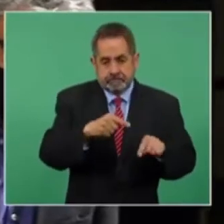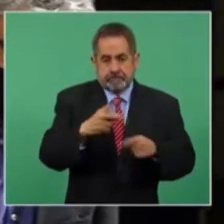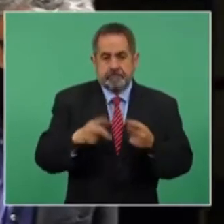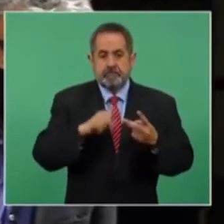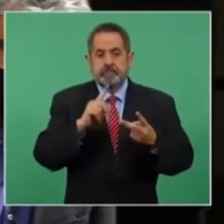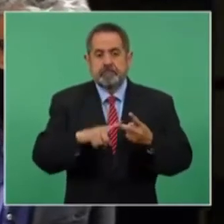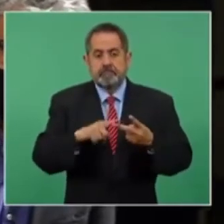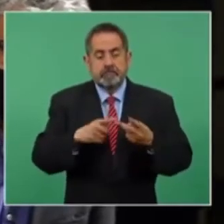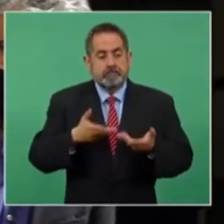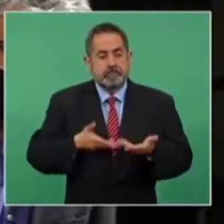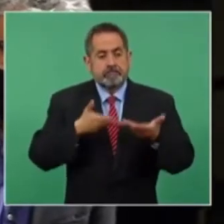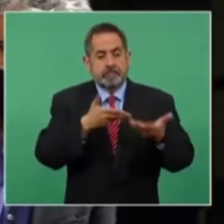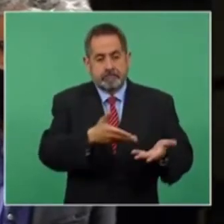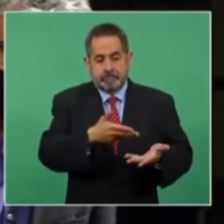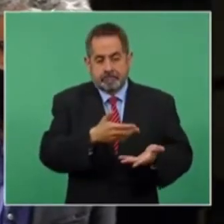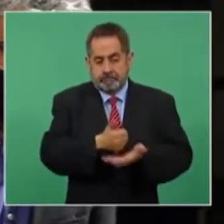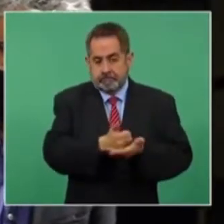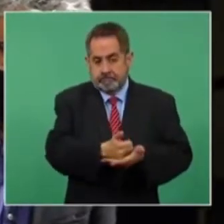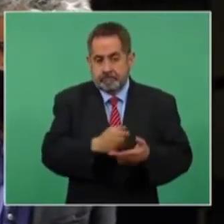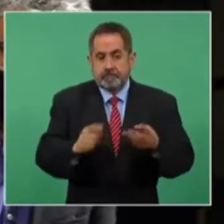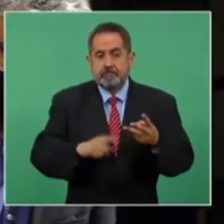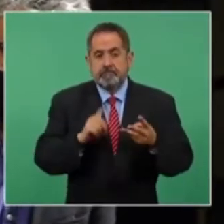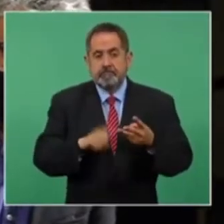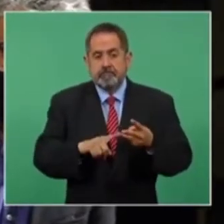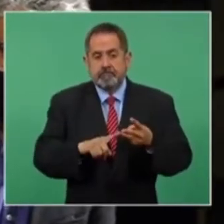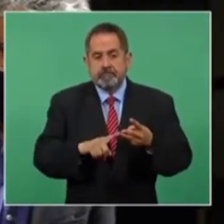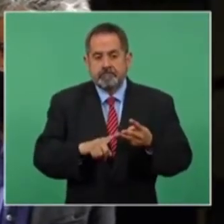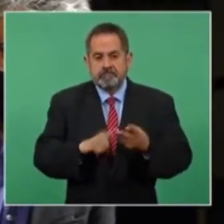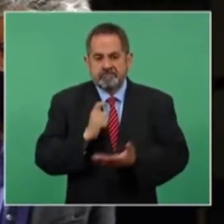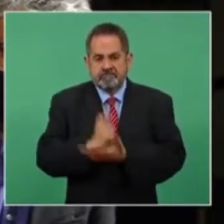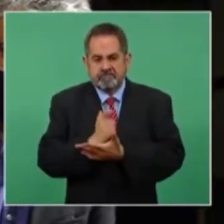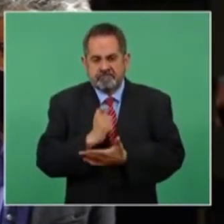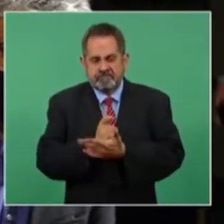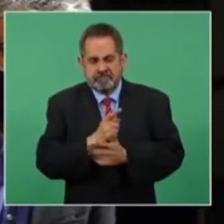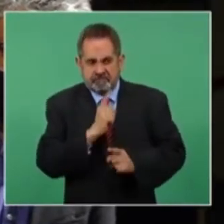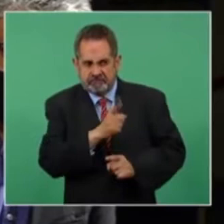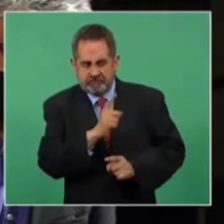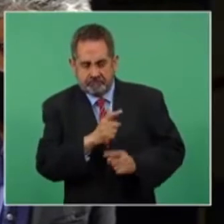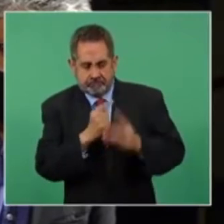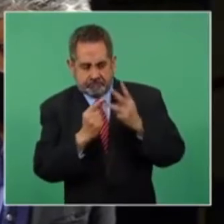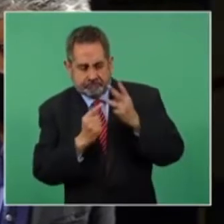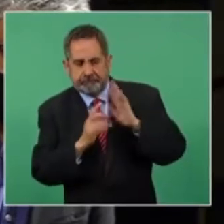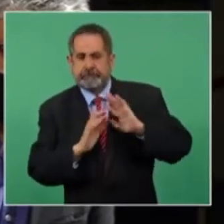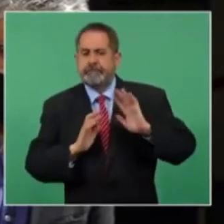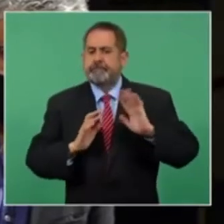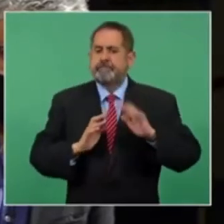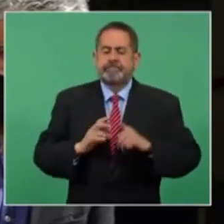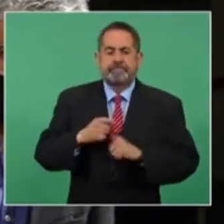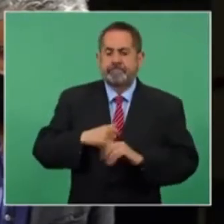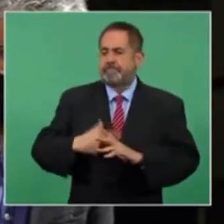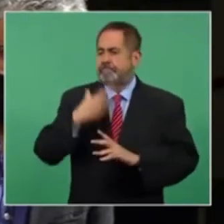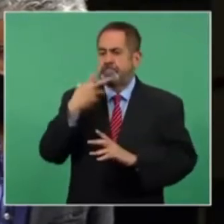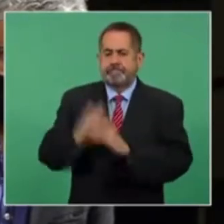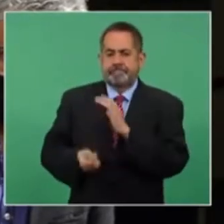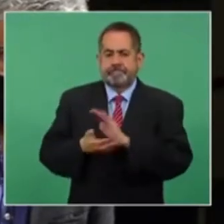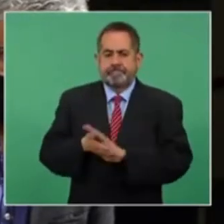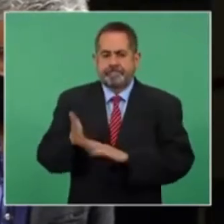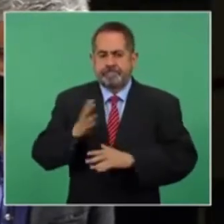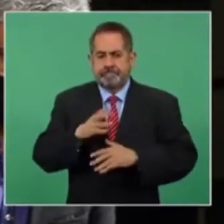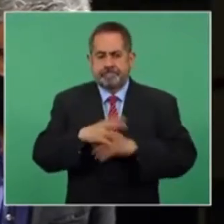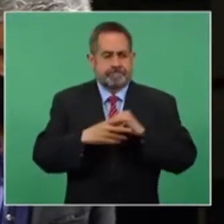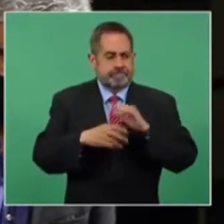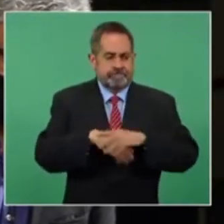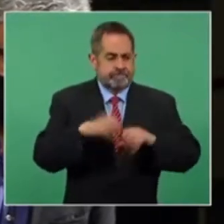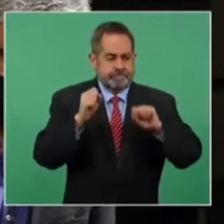para ofrecerme ayuda, y tercero, para intimidarme. A partir de ahí yo tuve que aislarme y me deshice de todo